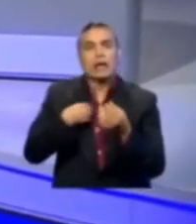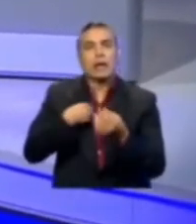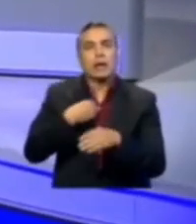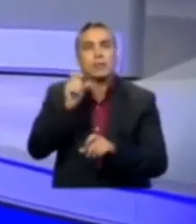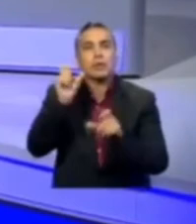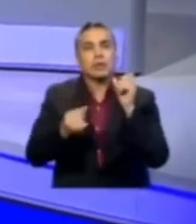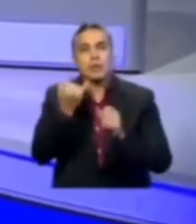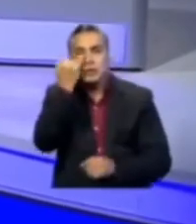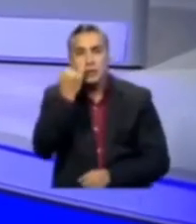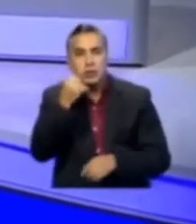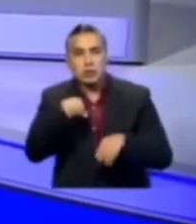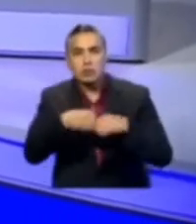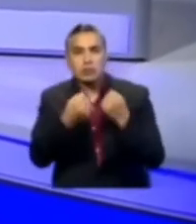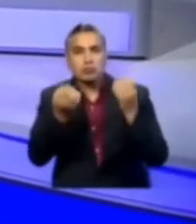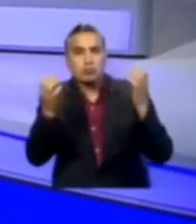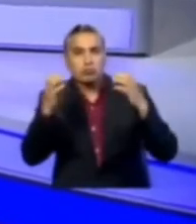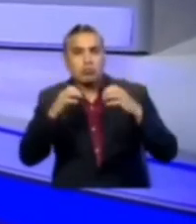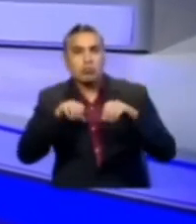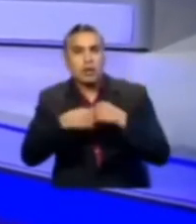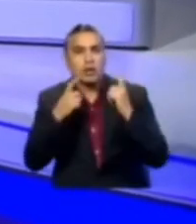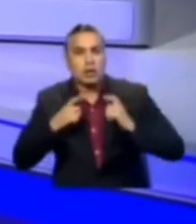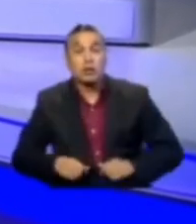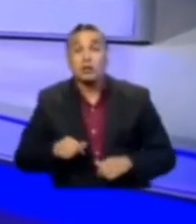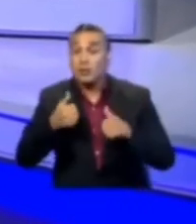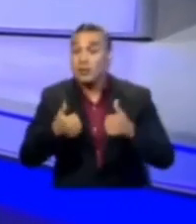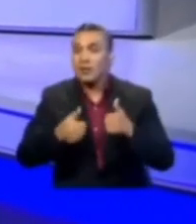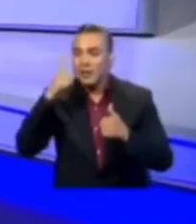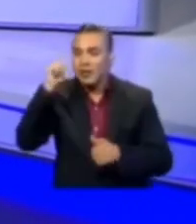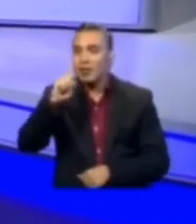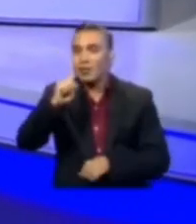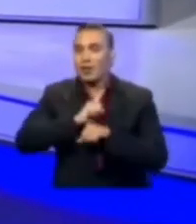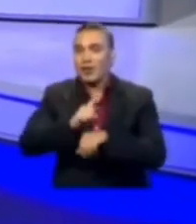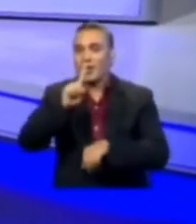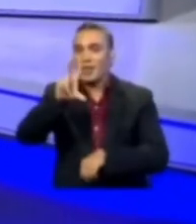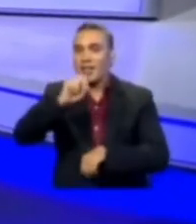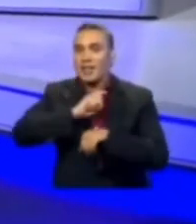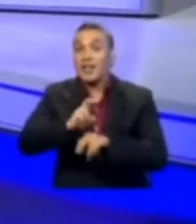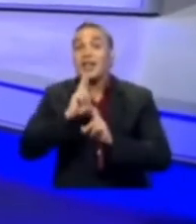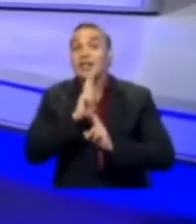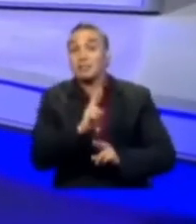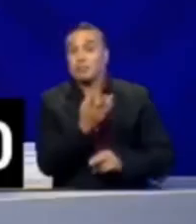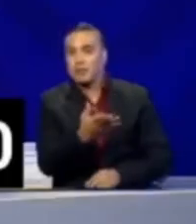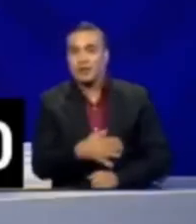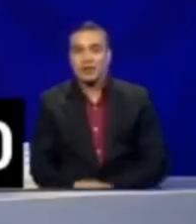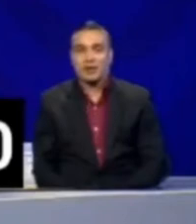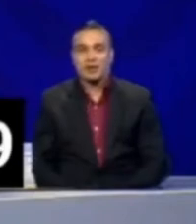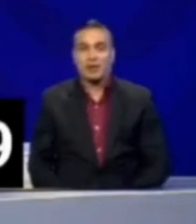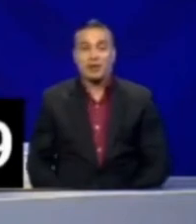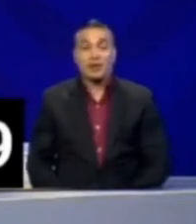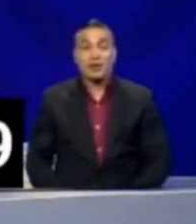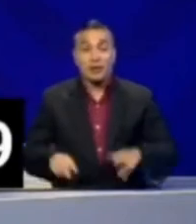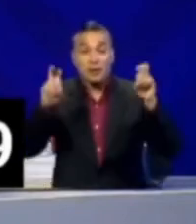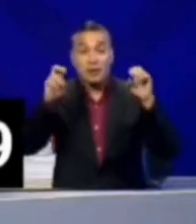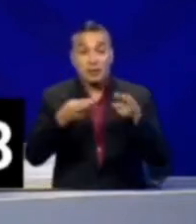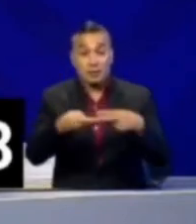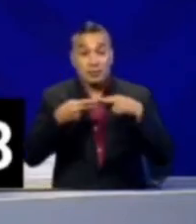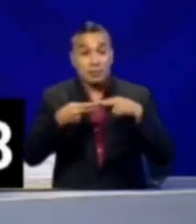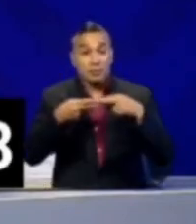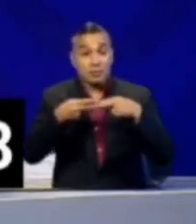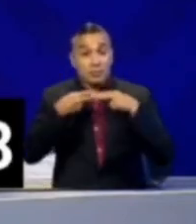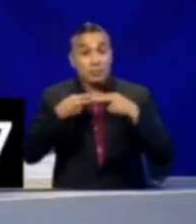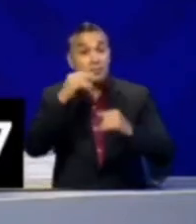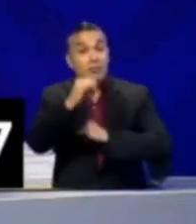nacionalidades indígenas? Recordamos al candidato Lazo que tiene un minuto treinta segundos para responder. En materia de relaciones